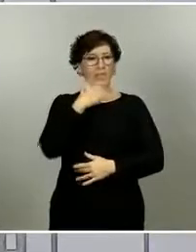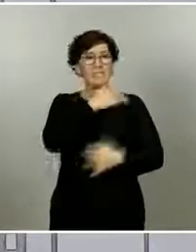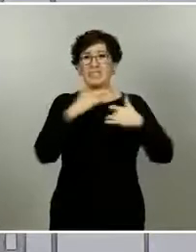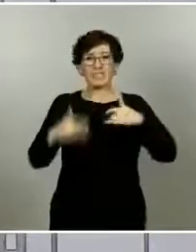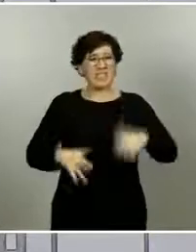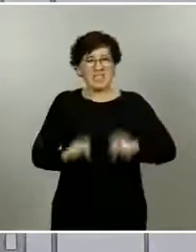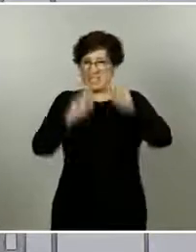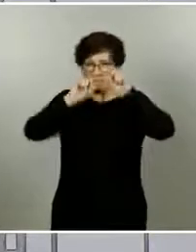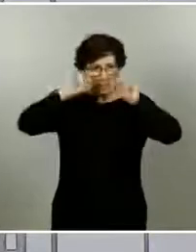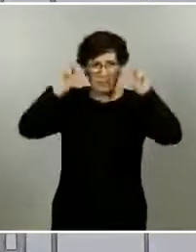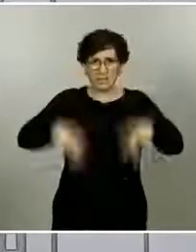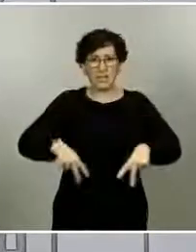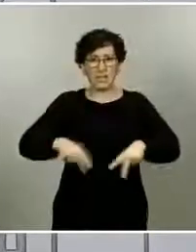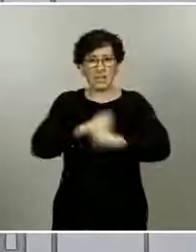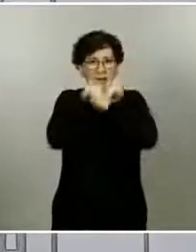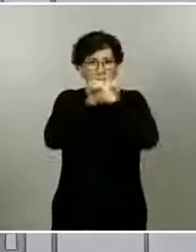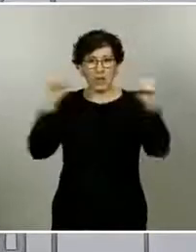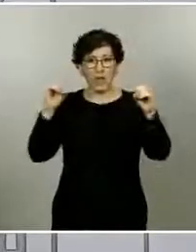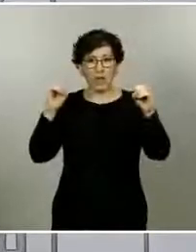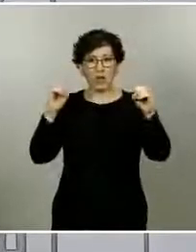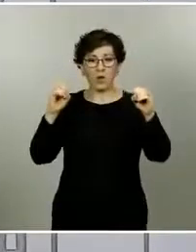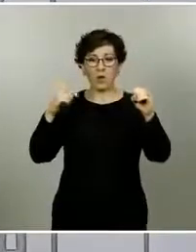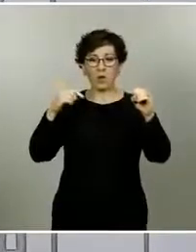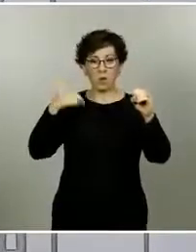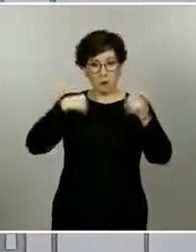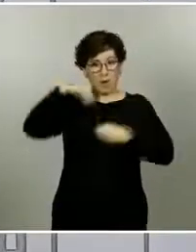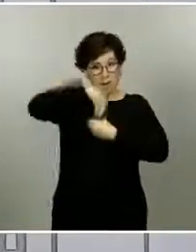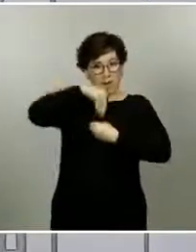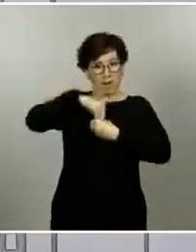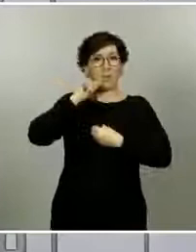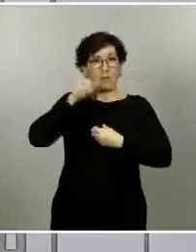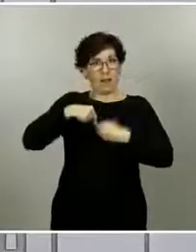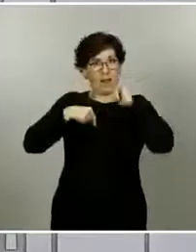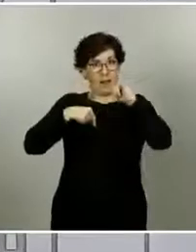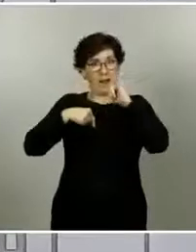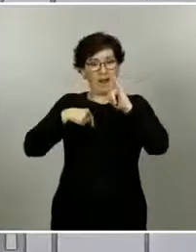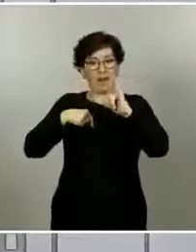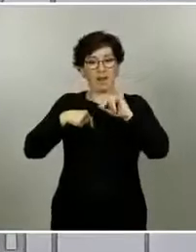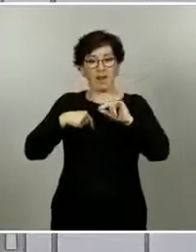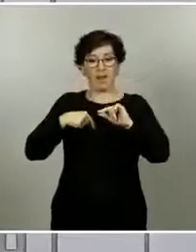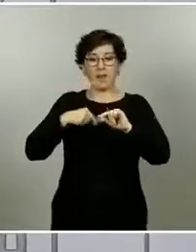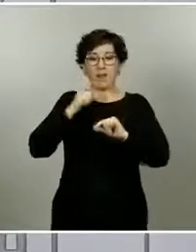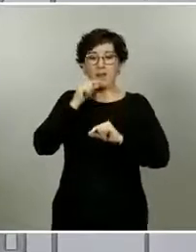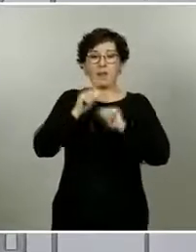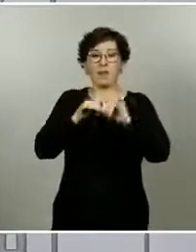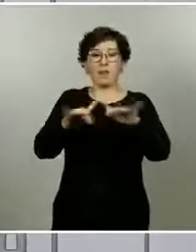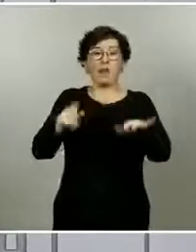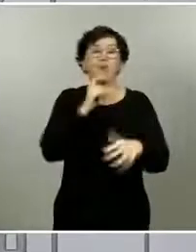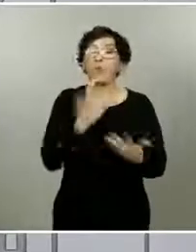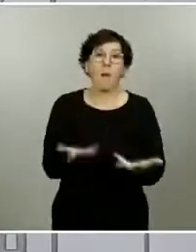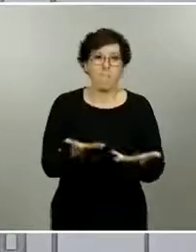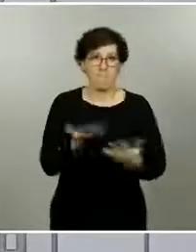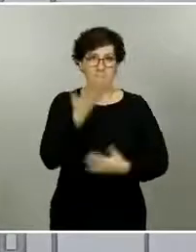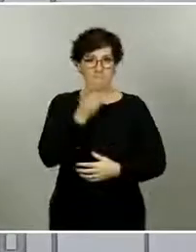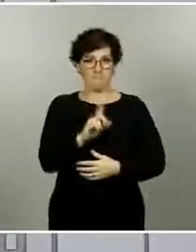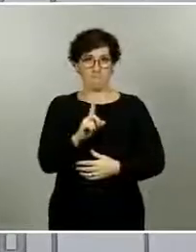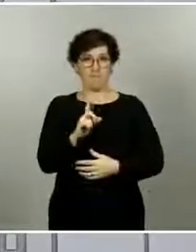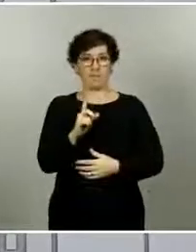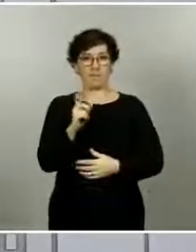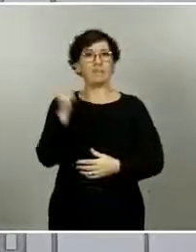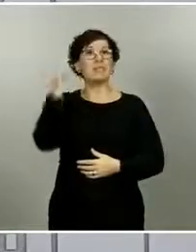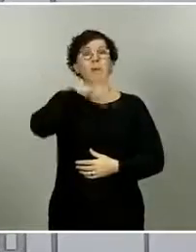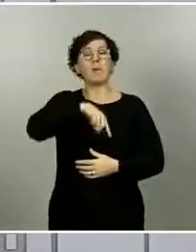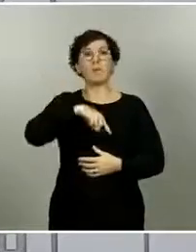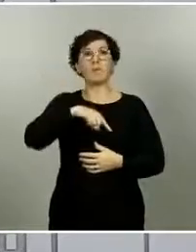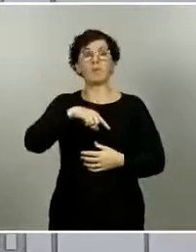asintomáticos. Sabemos que una persona, una vez infectada, pasa un periodo de incubación, en ese periodo es asintomático